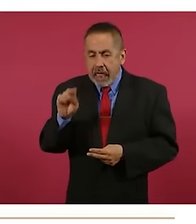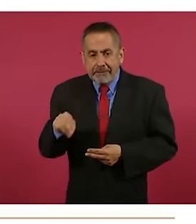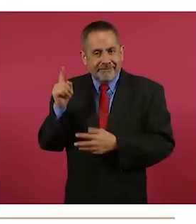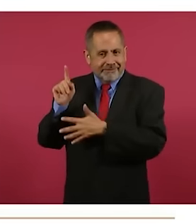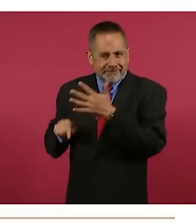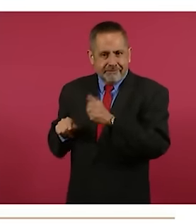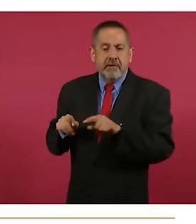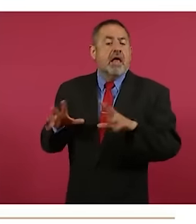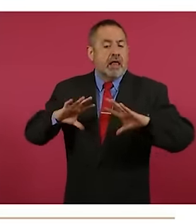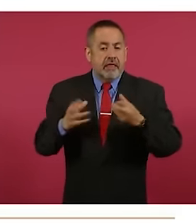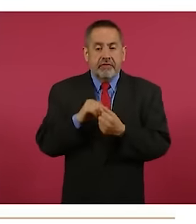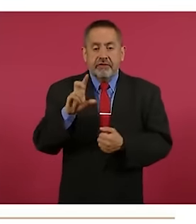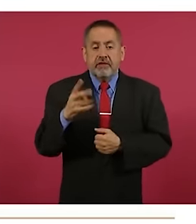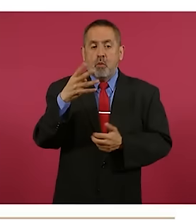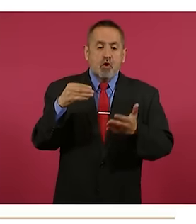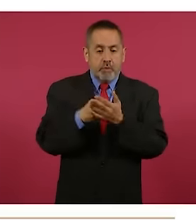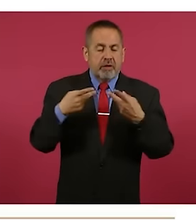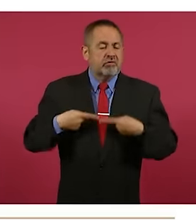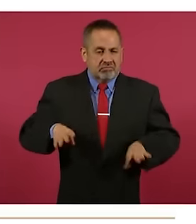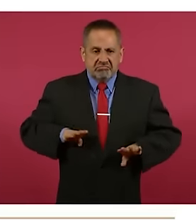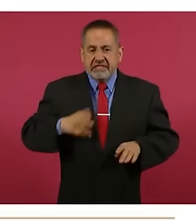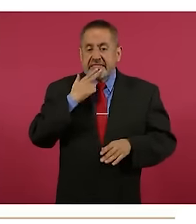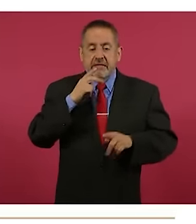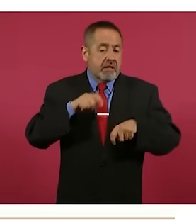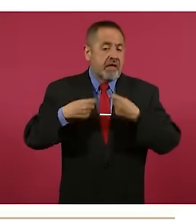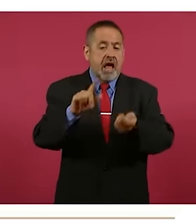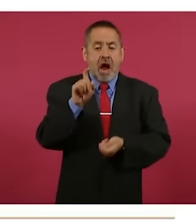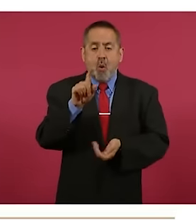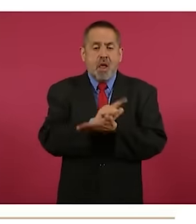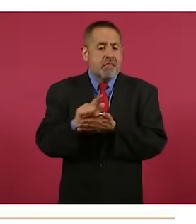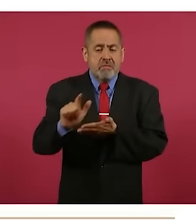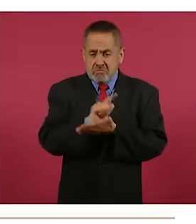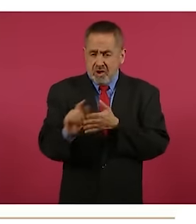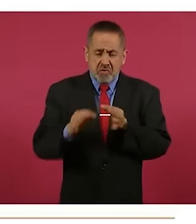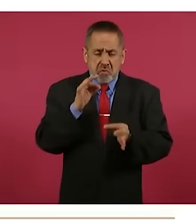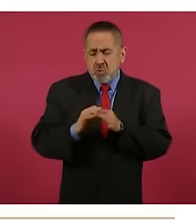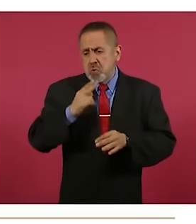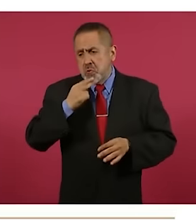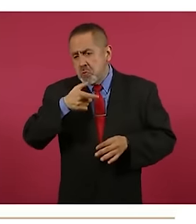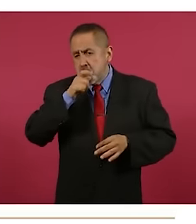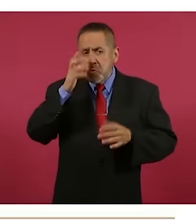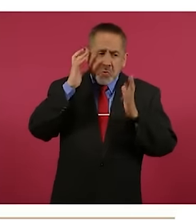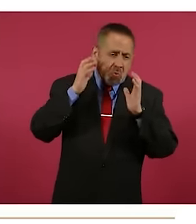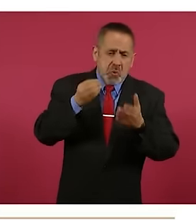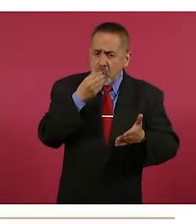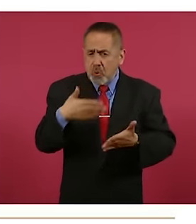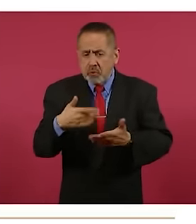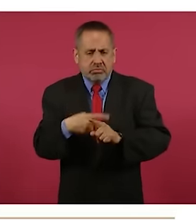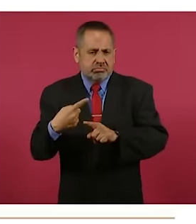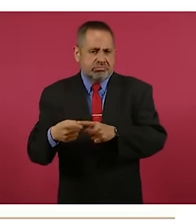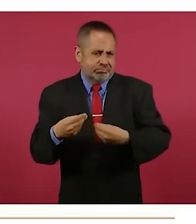34 mil habitantes van a ser beneficiados con agua potable de buena calidad, de excelente calidad y